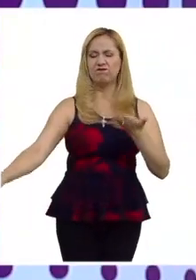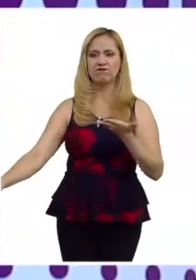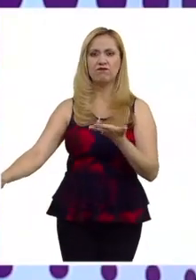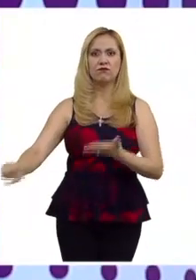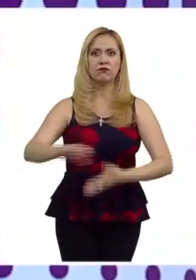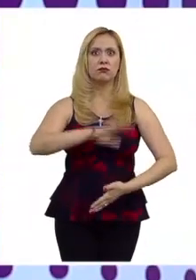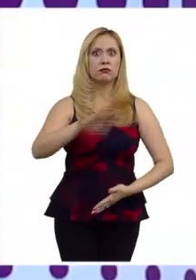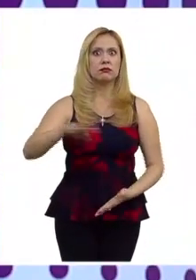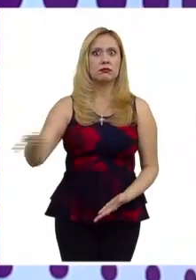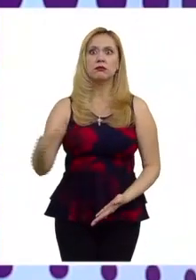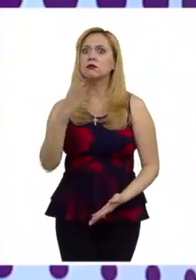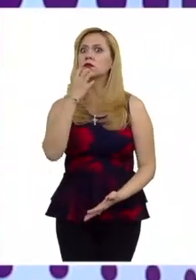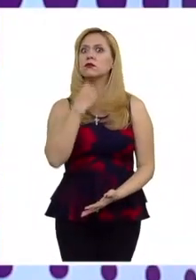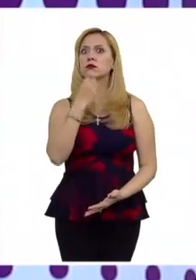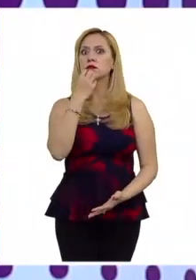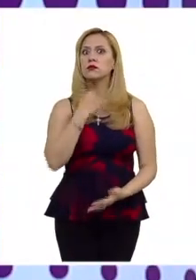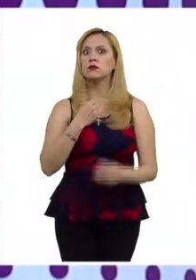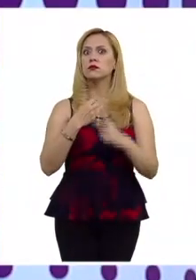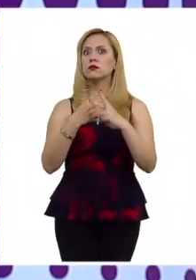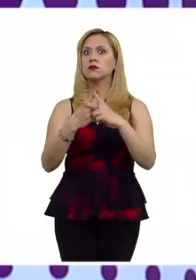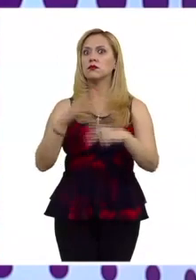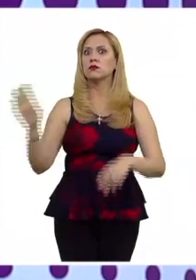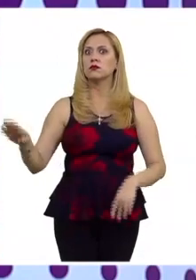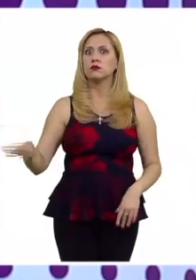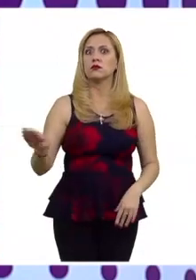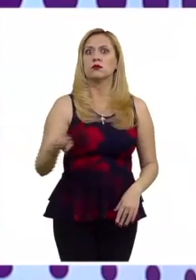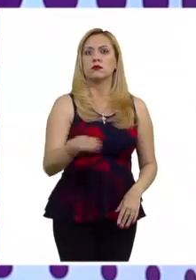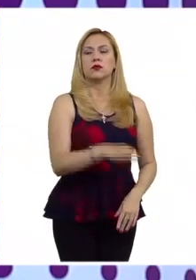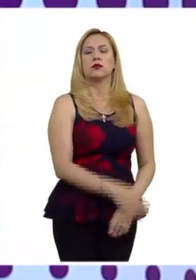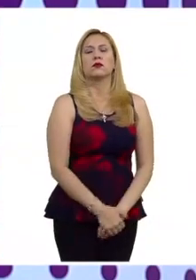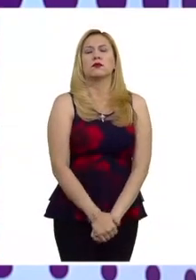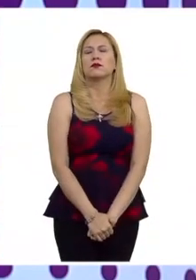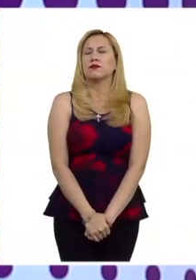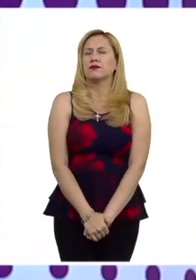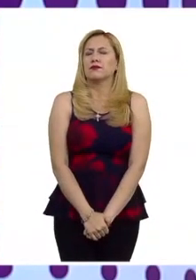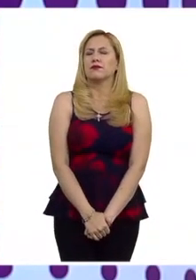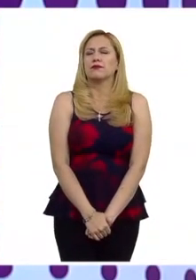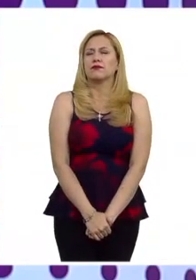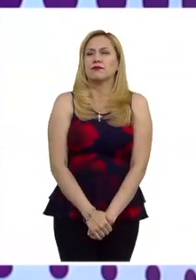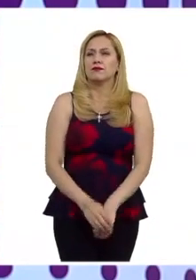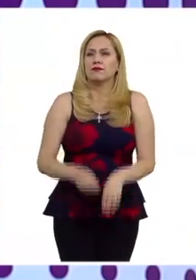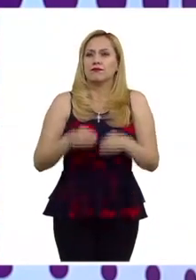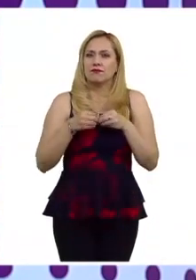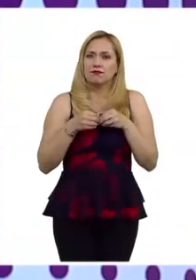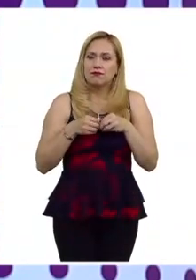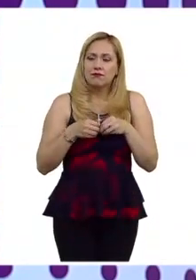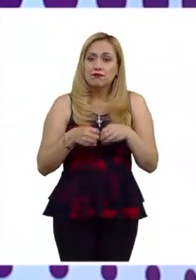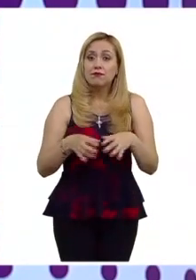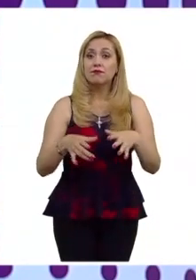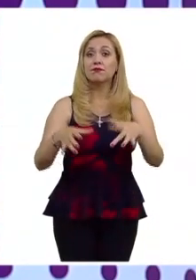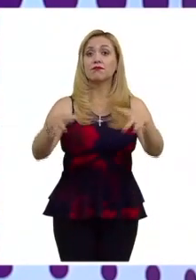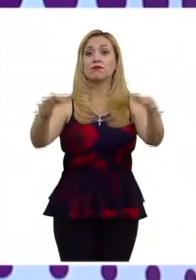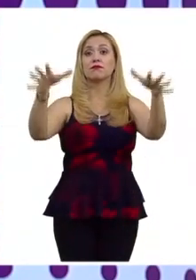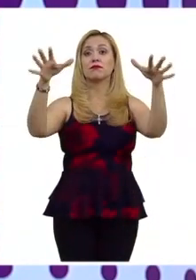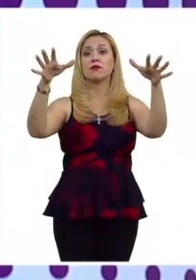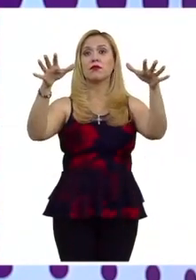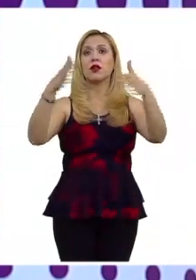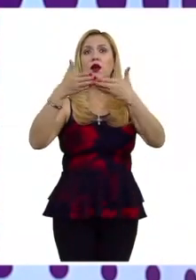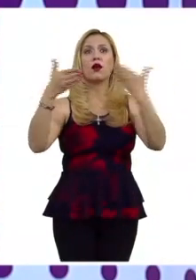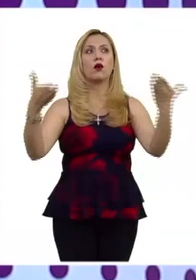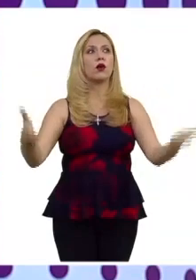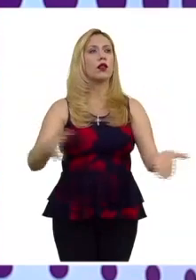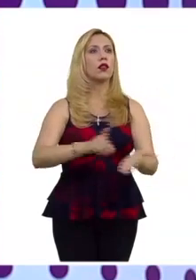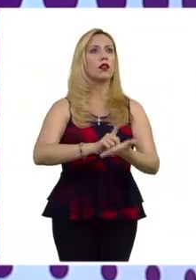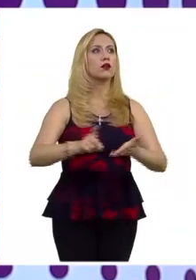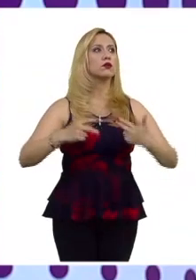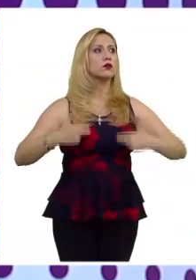genocidio y que a partir de justamente ese evento pues surgió los derechos humanos como hoy en día